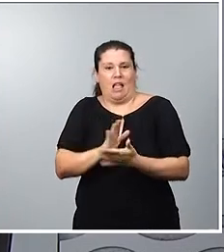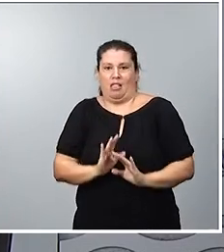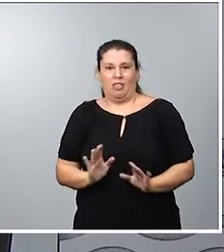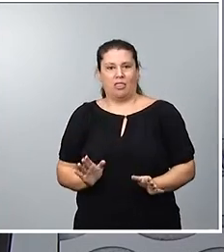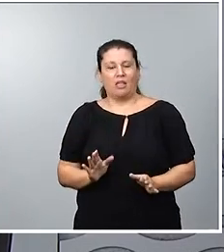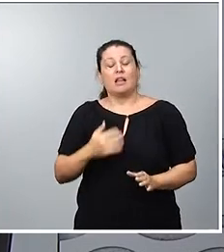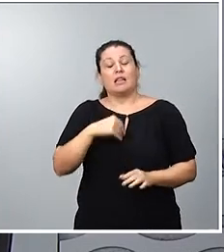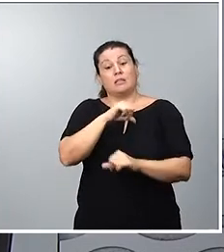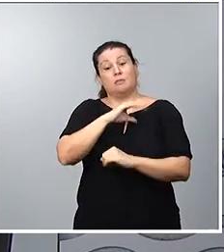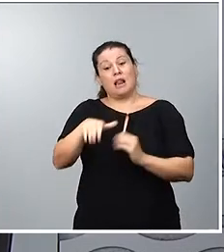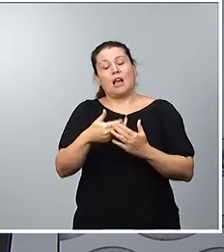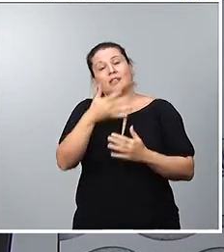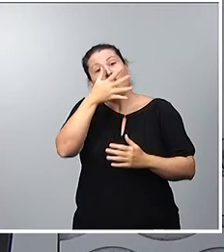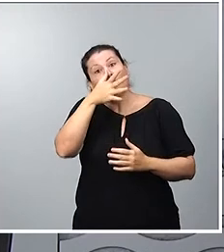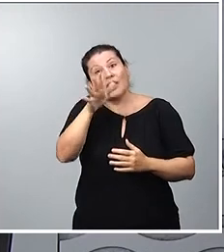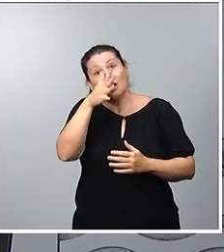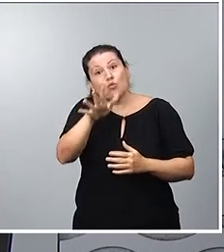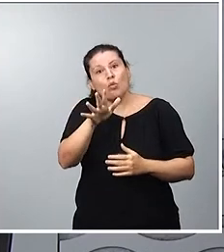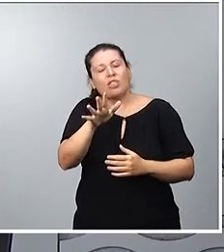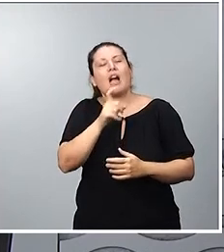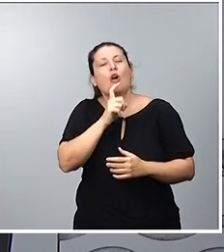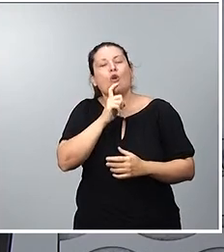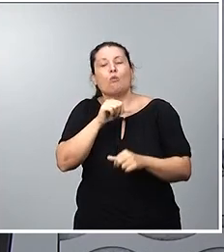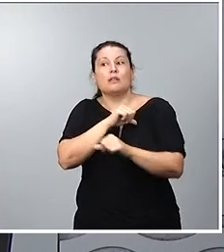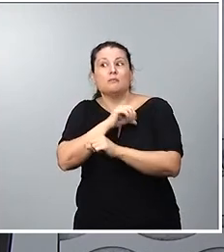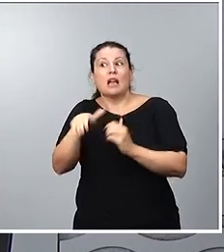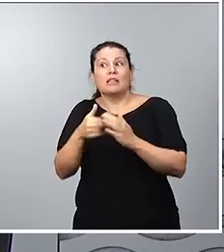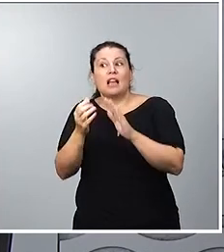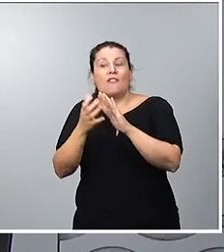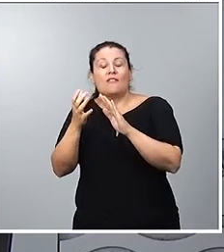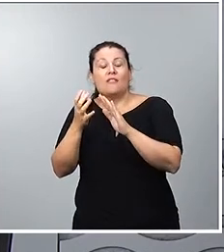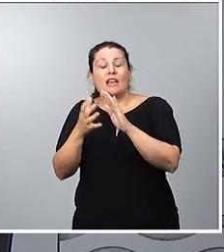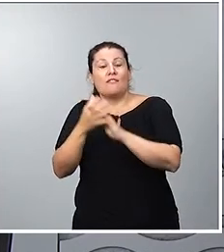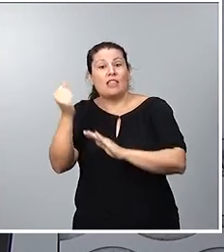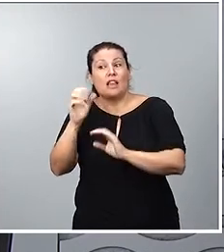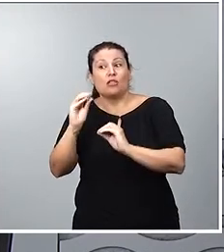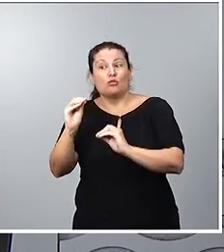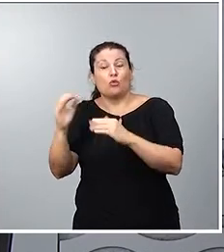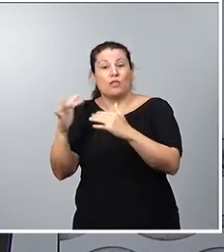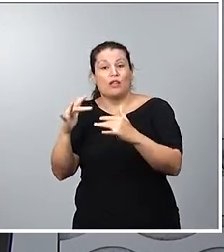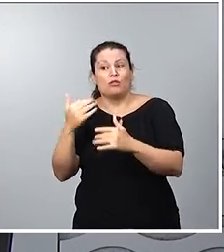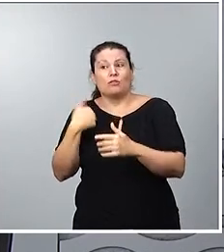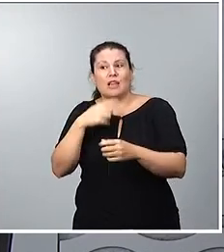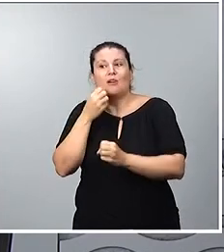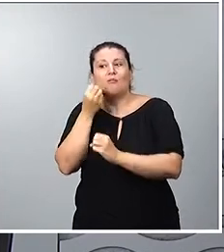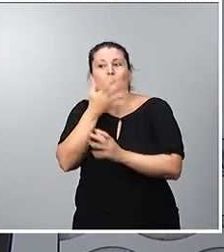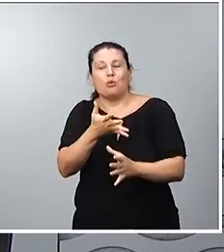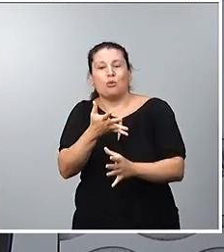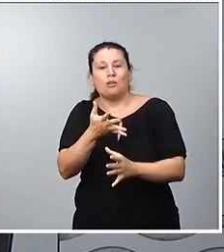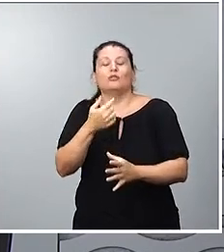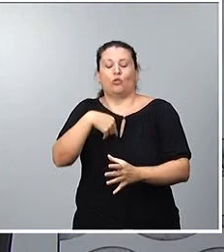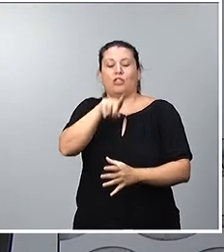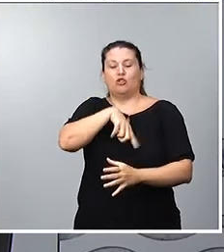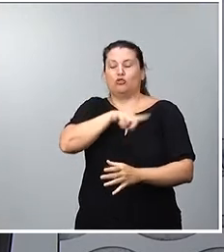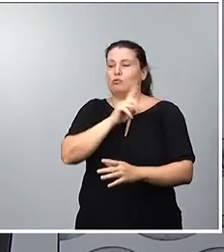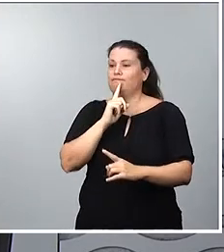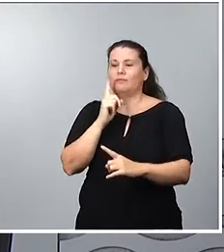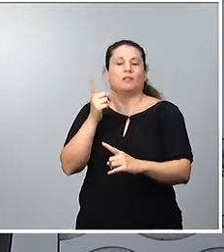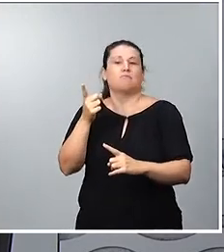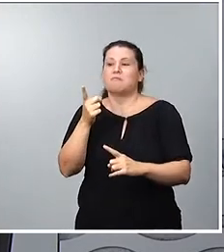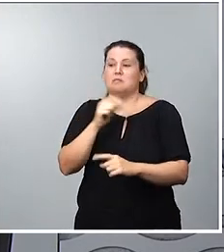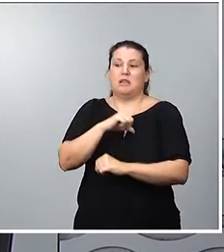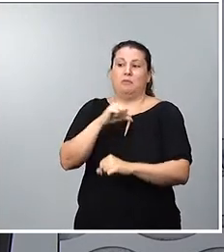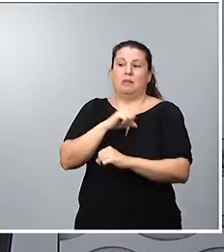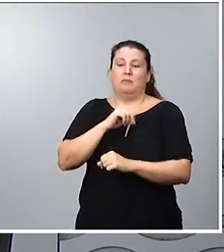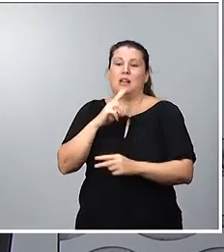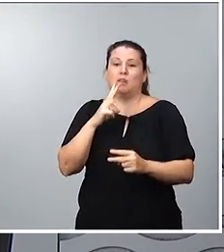denuncia a que la Asamblea de la Real Federación Española de Fútbol se pronunciara al respecto. Lamentablemente, no se pronunció.